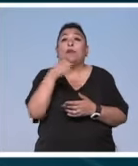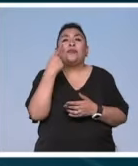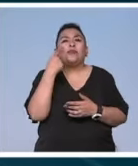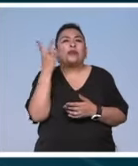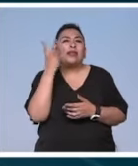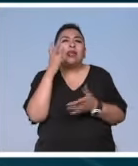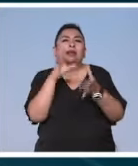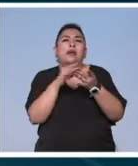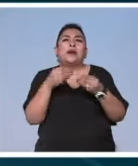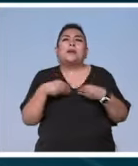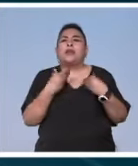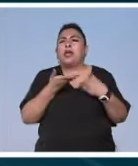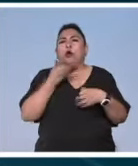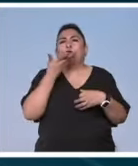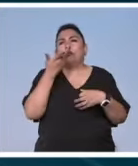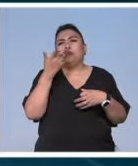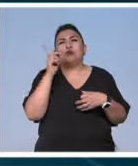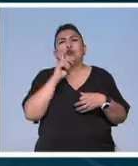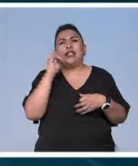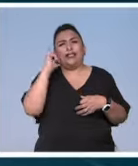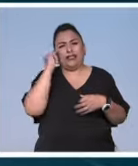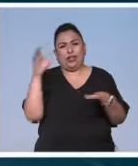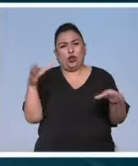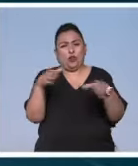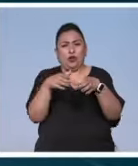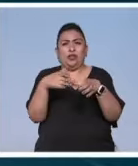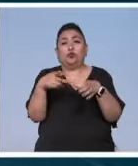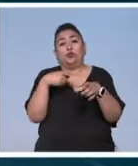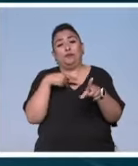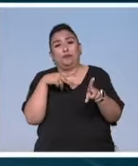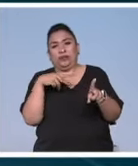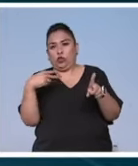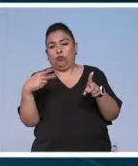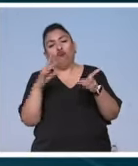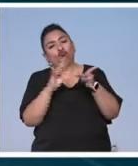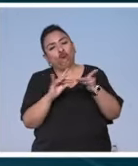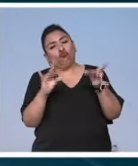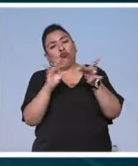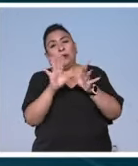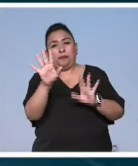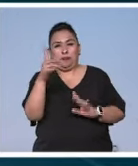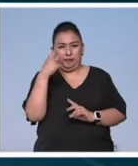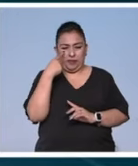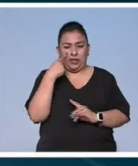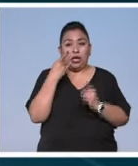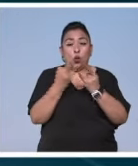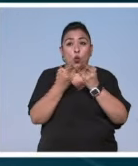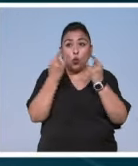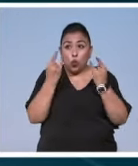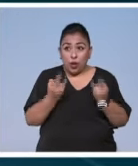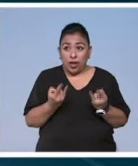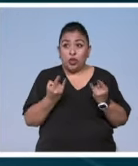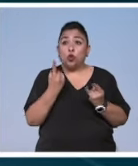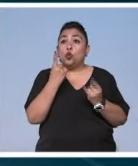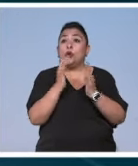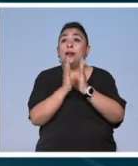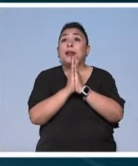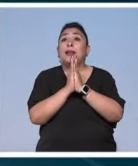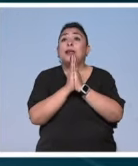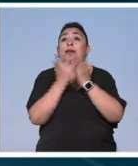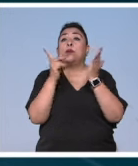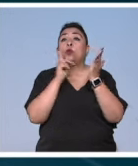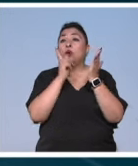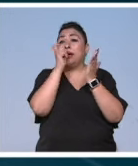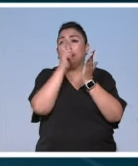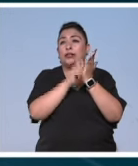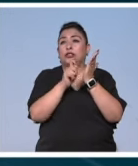cotidiana de las mujeres indígenas de esta comunidad desde su propia perspectiva mira los cuentos son de un libro de una